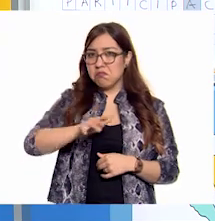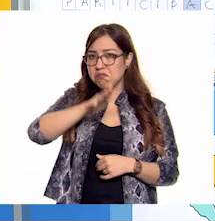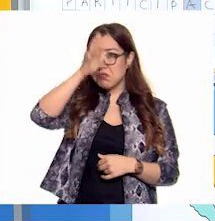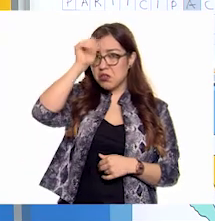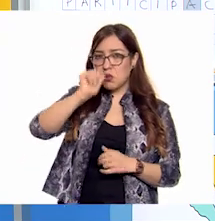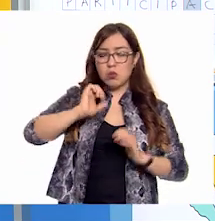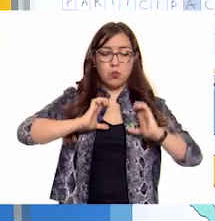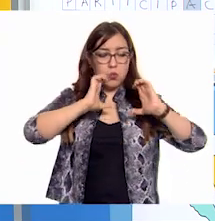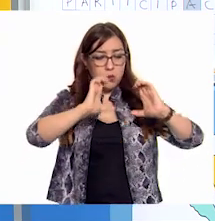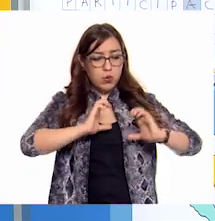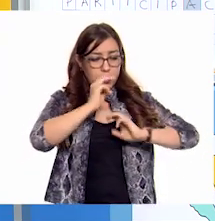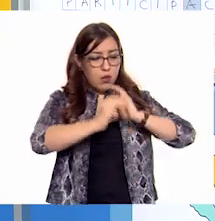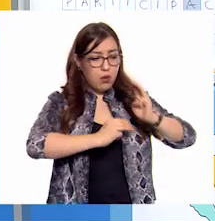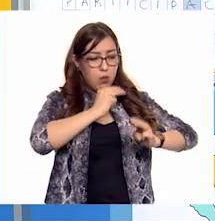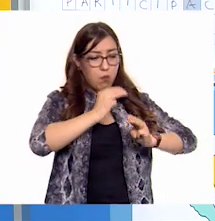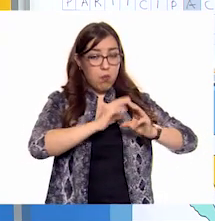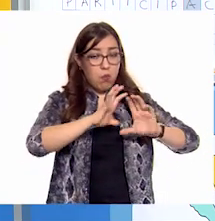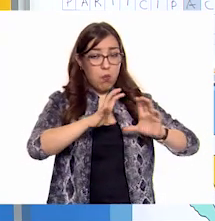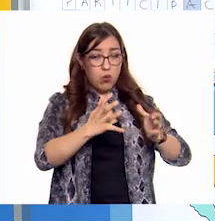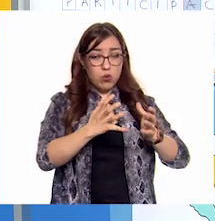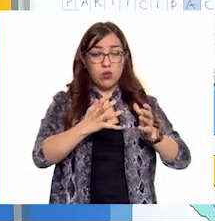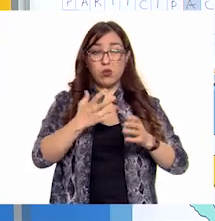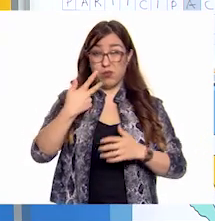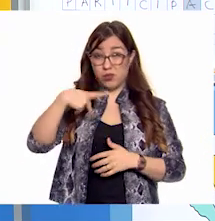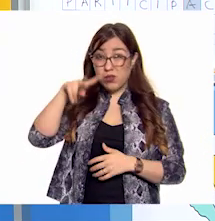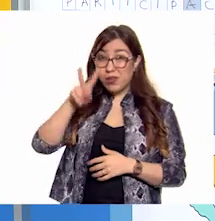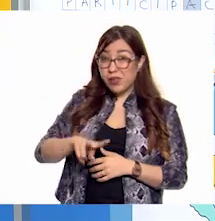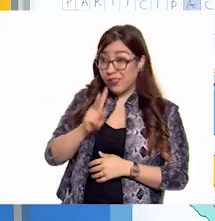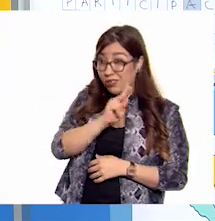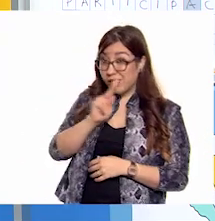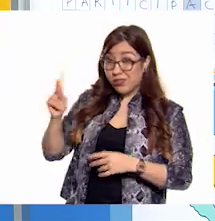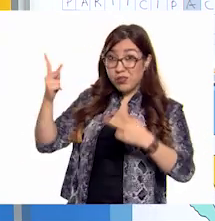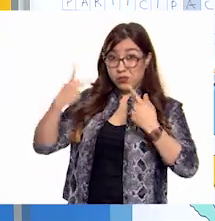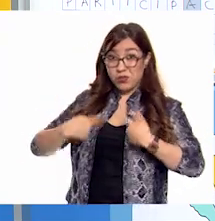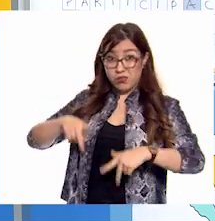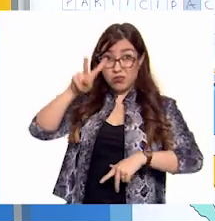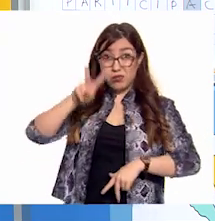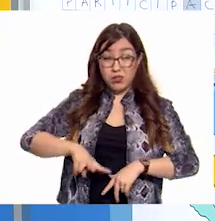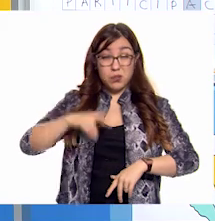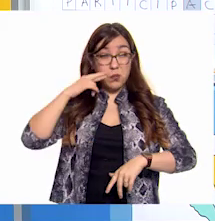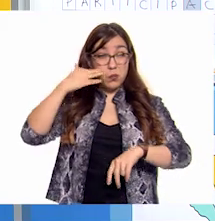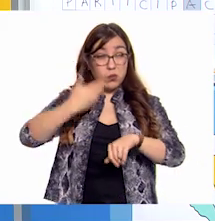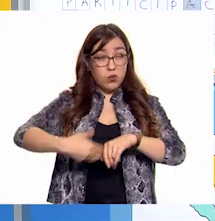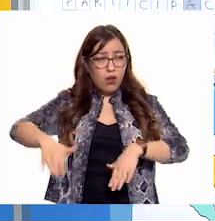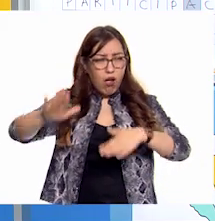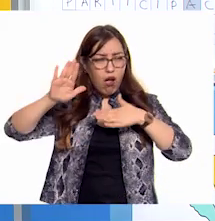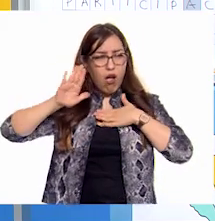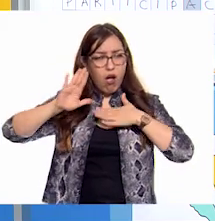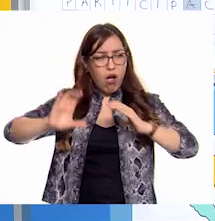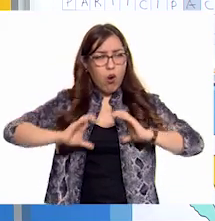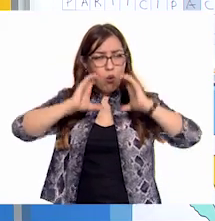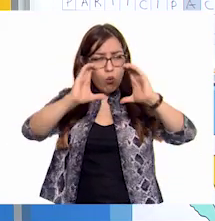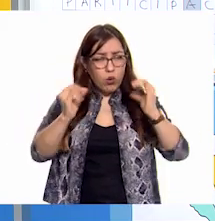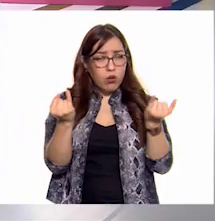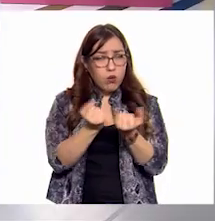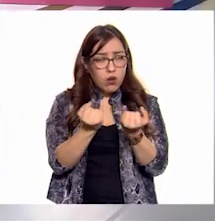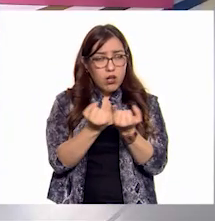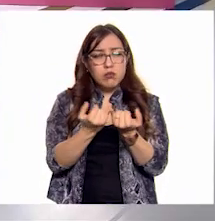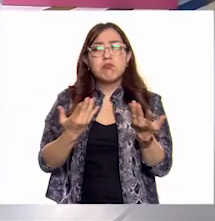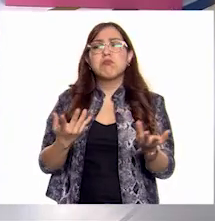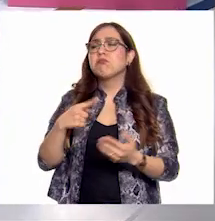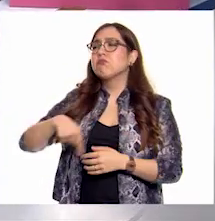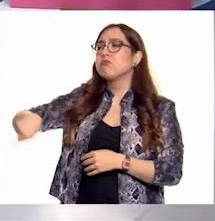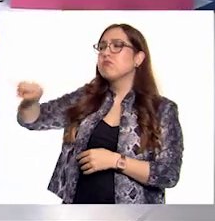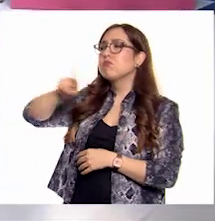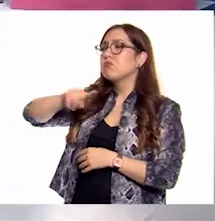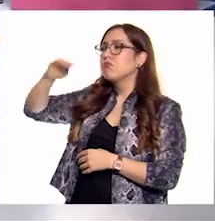cierto es que en la práctica no todas ni todos nos comprometemos del mismo cuidado. ¿Qué piensan al respecto? Yo